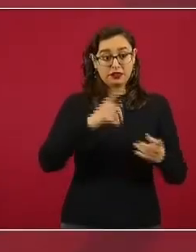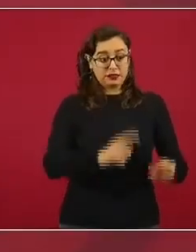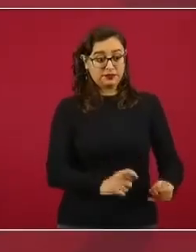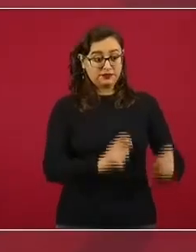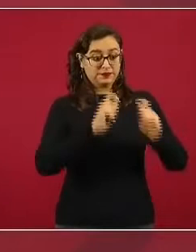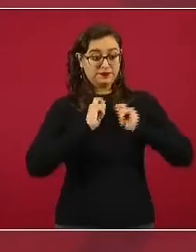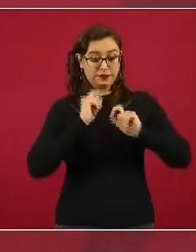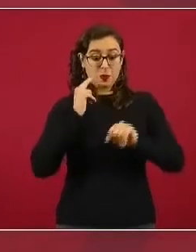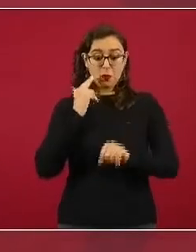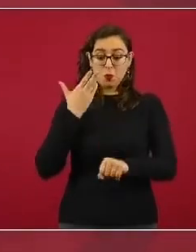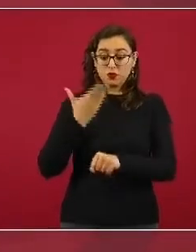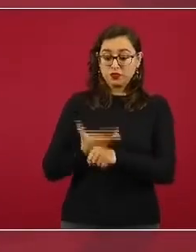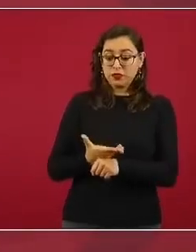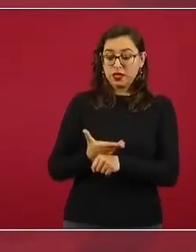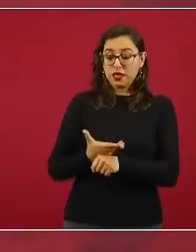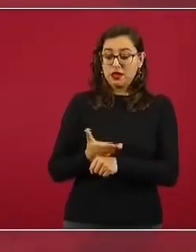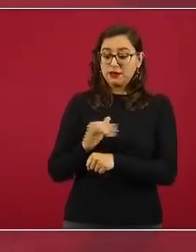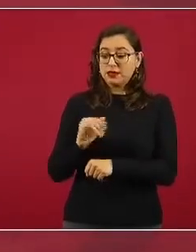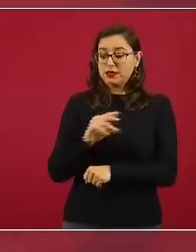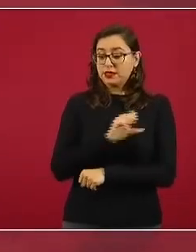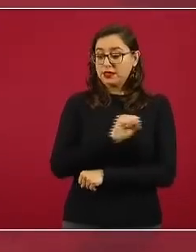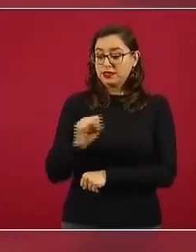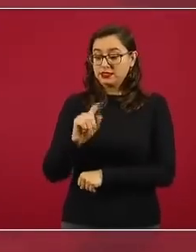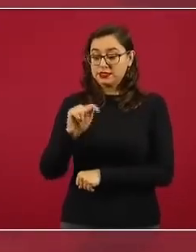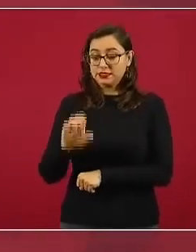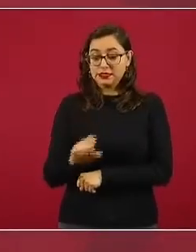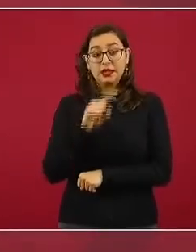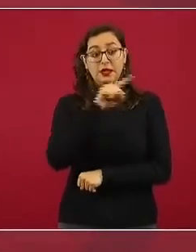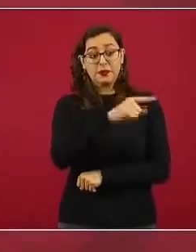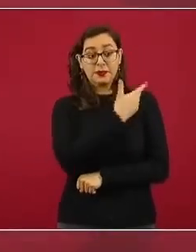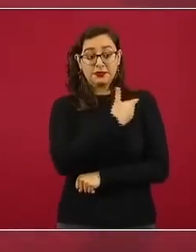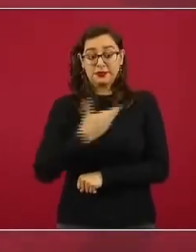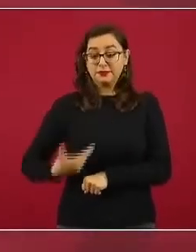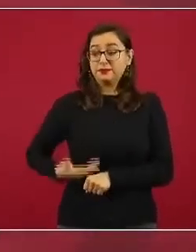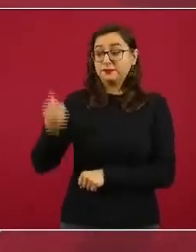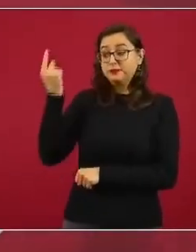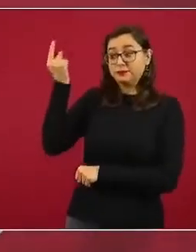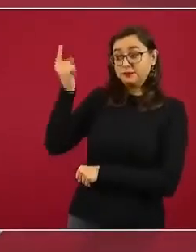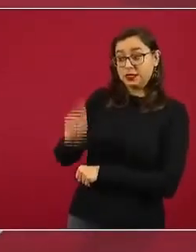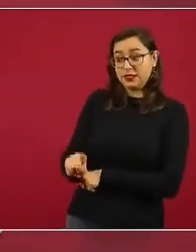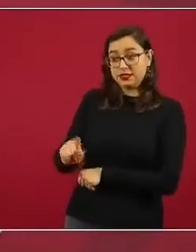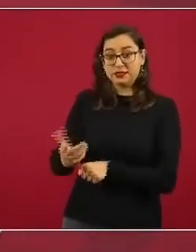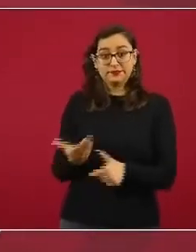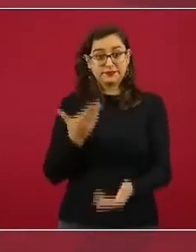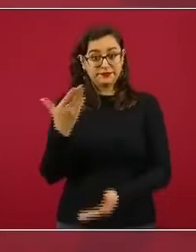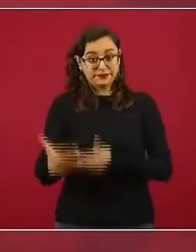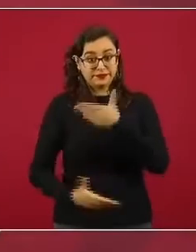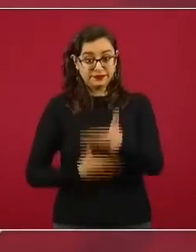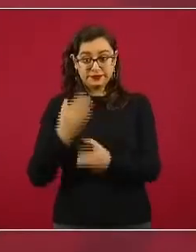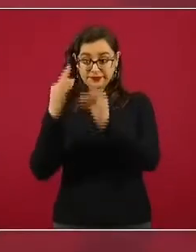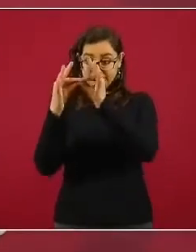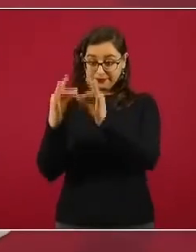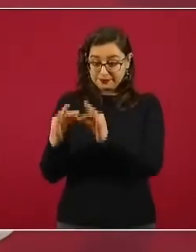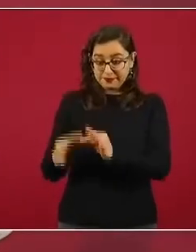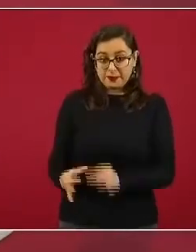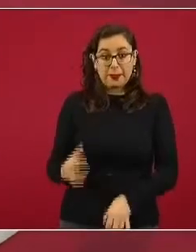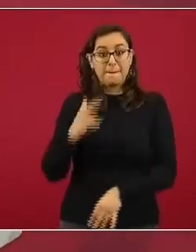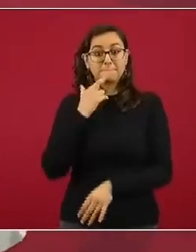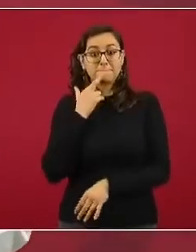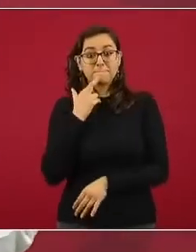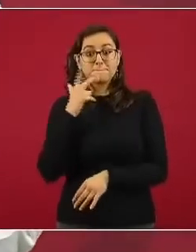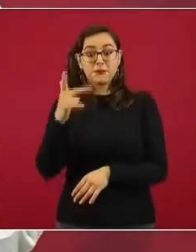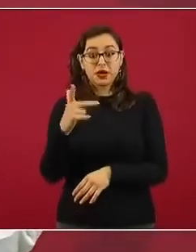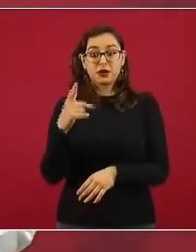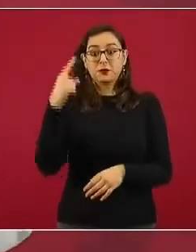del Servicio Médico del Issste fue eficientar los servicios y dar efectividad en la atención